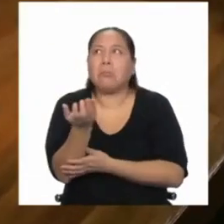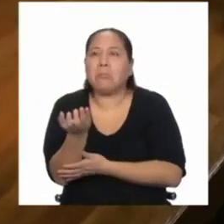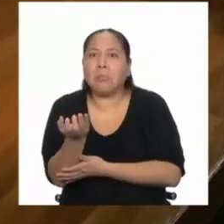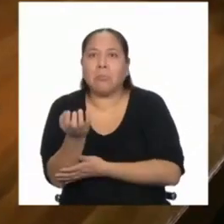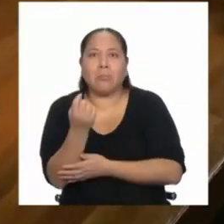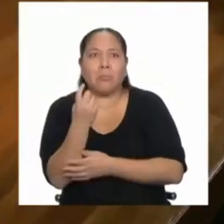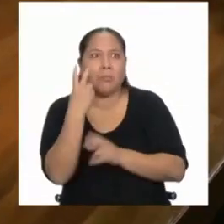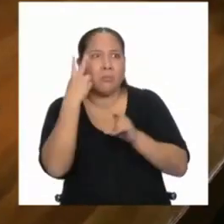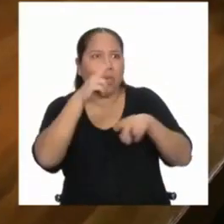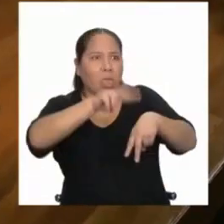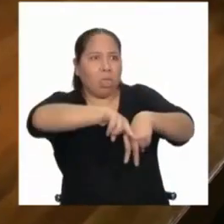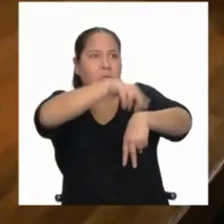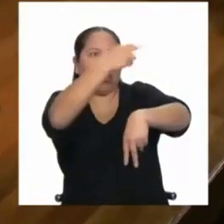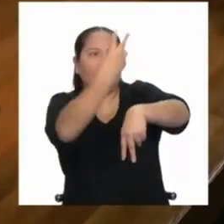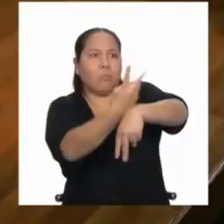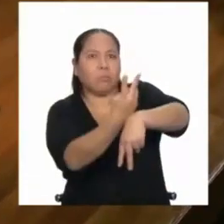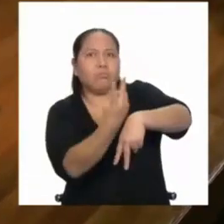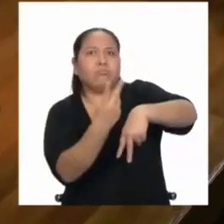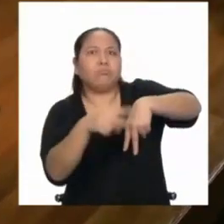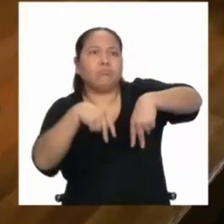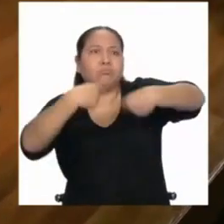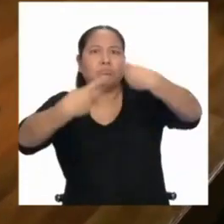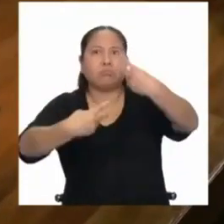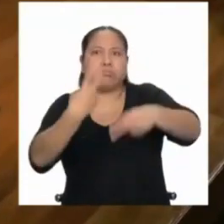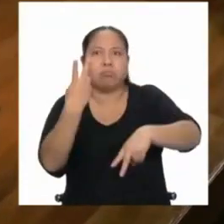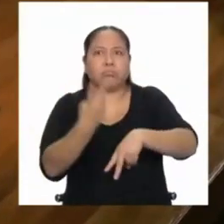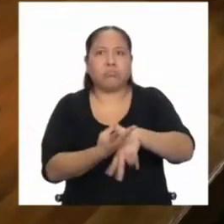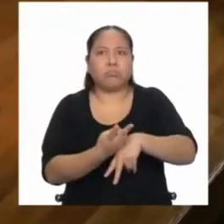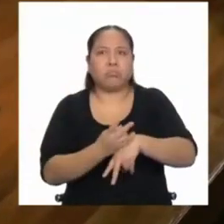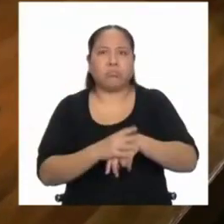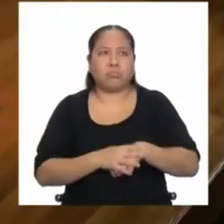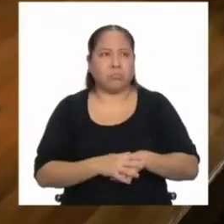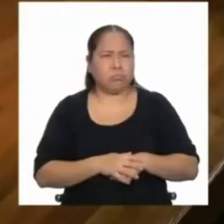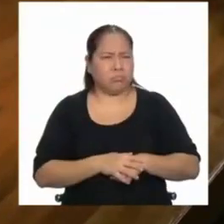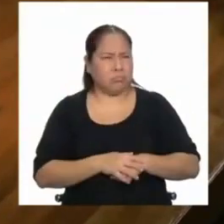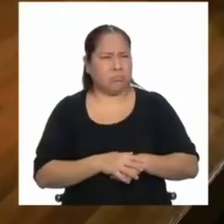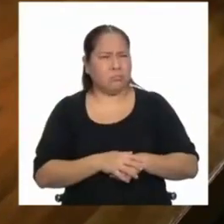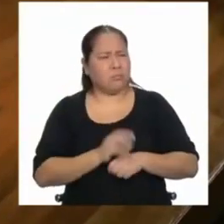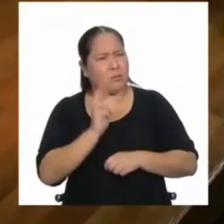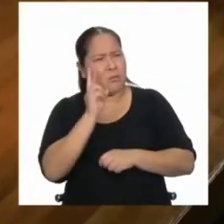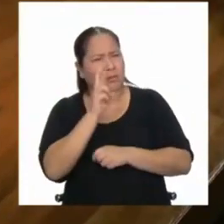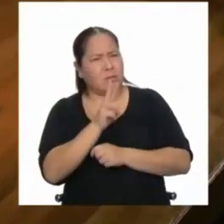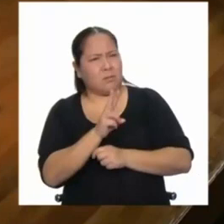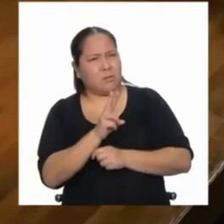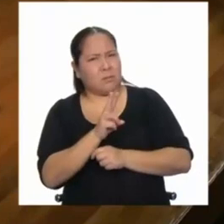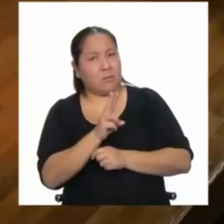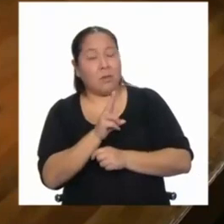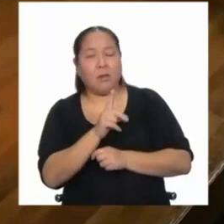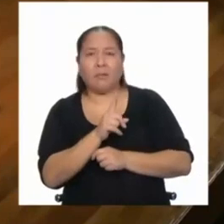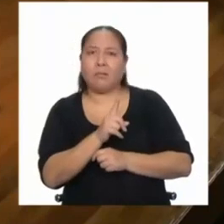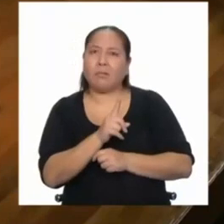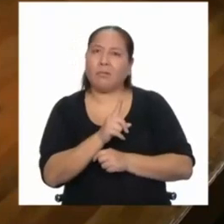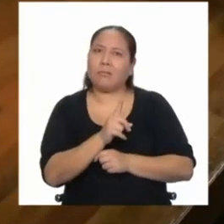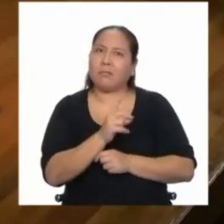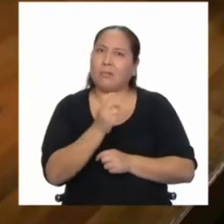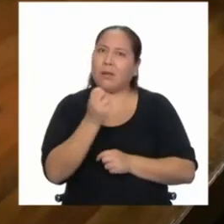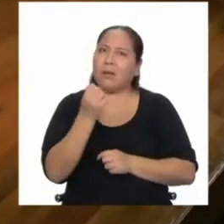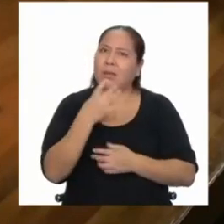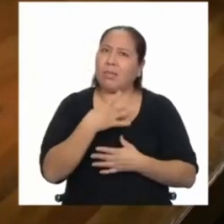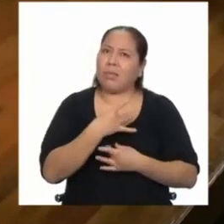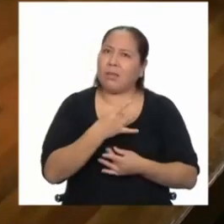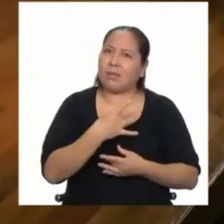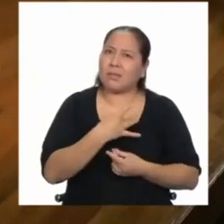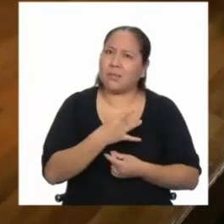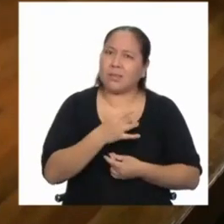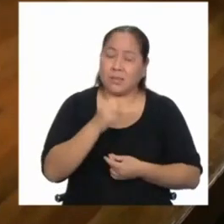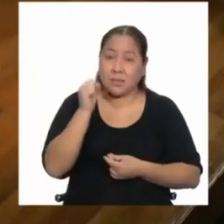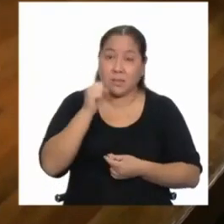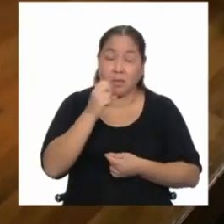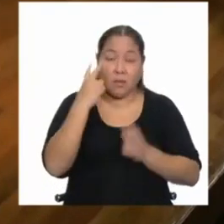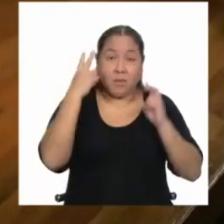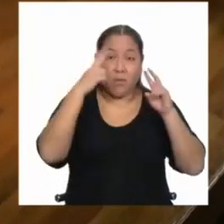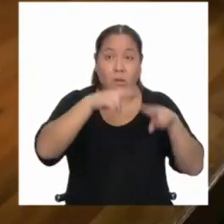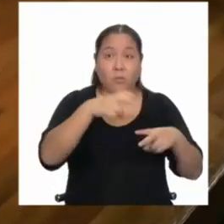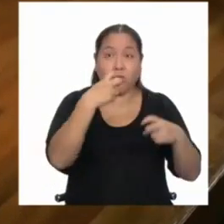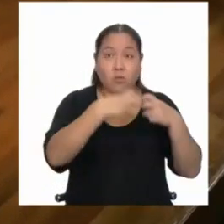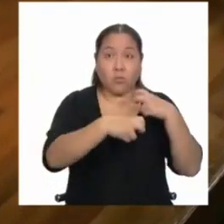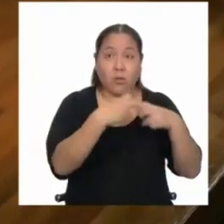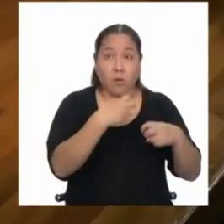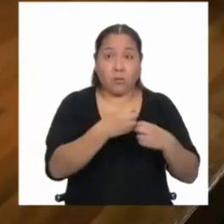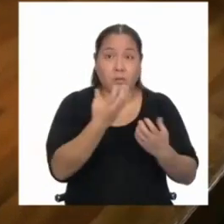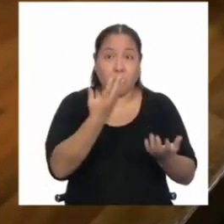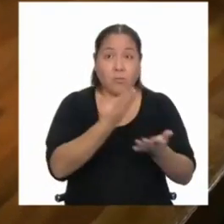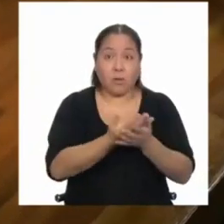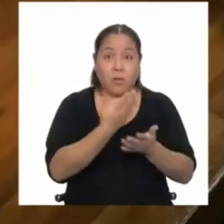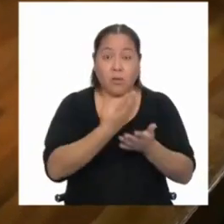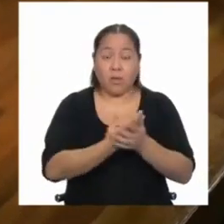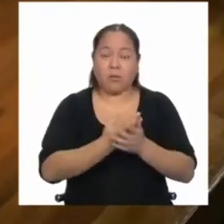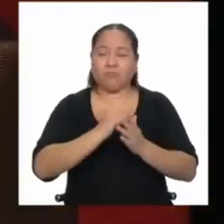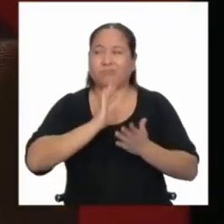acrobacias a ese nivel. Y creo que vi una oportunidad en ese problema, ¿no? Porque sí, podemos sumarlo como un problema, es la evidencia